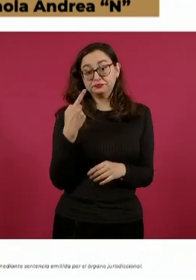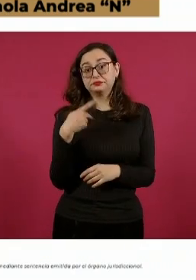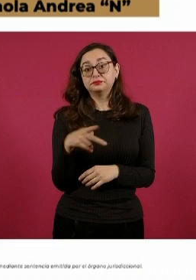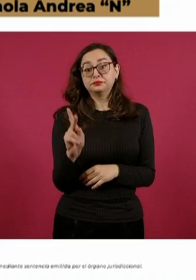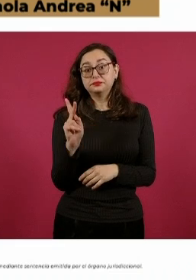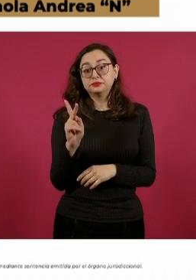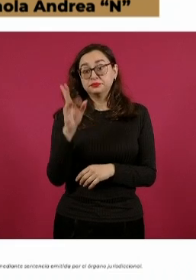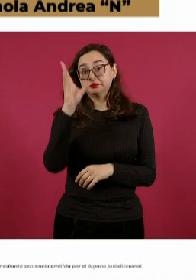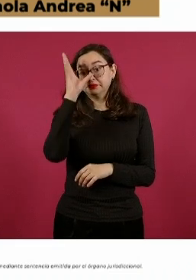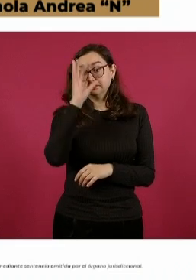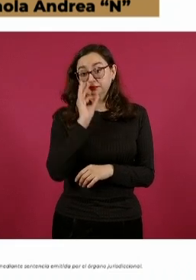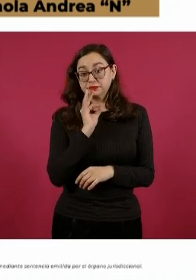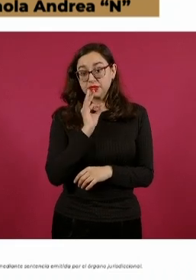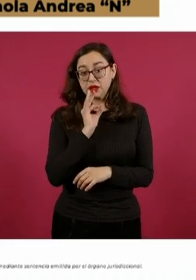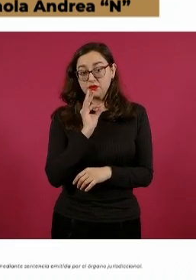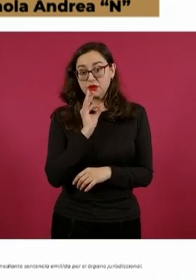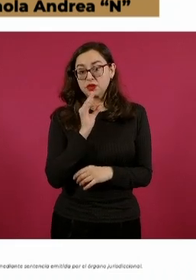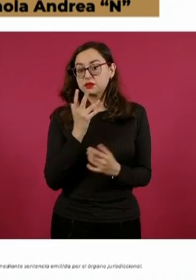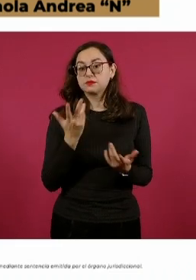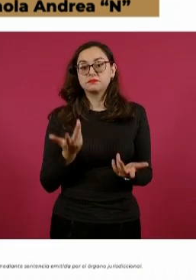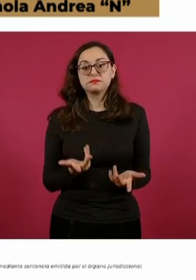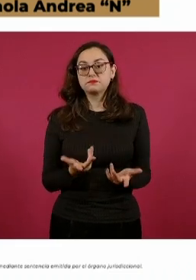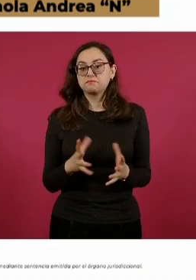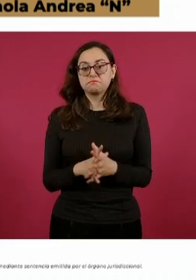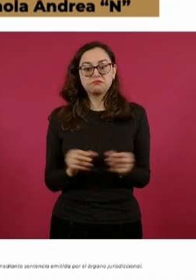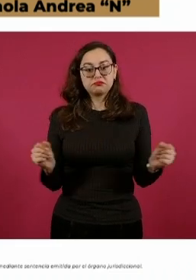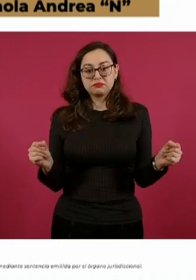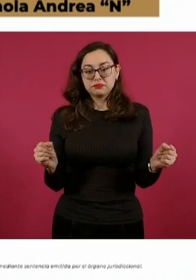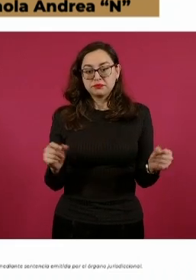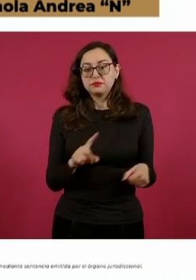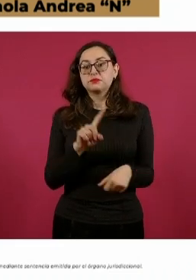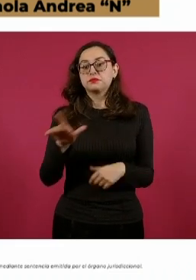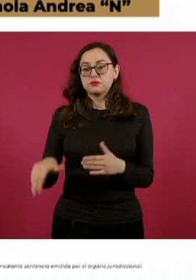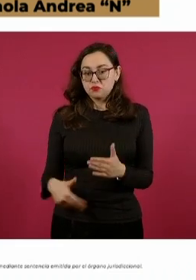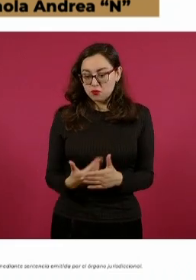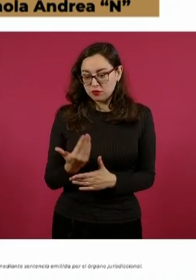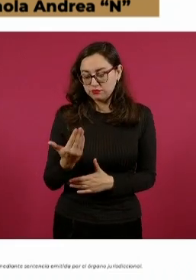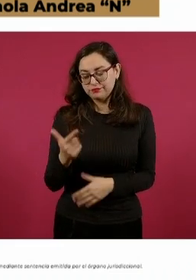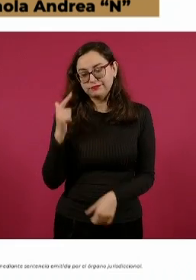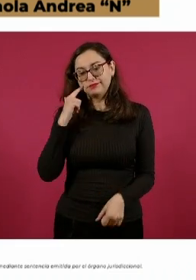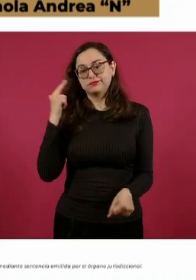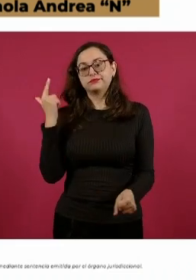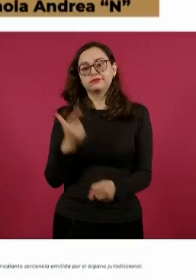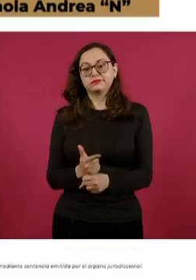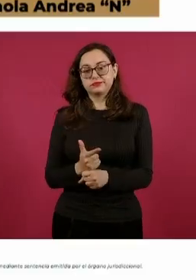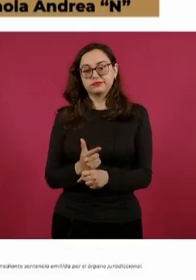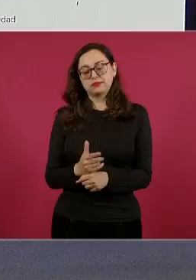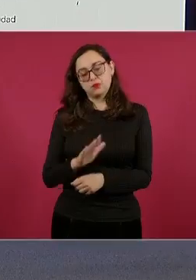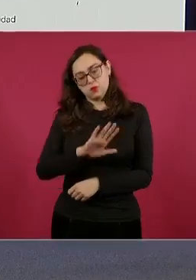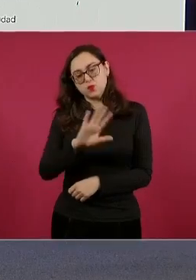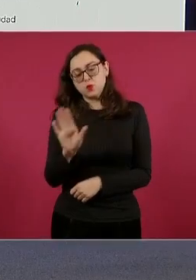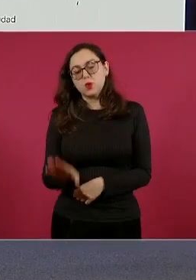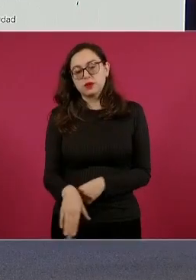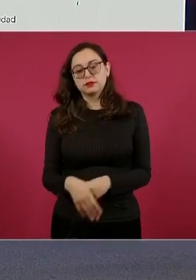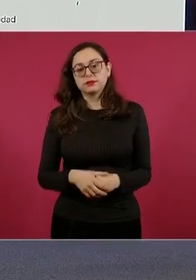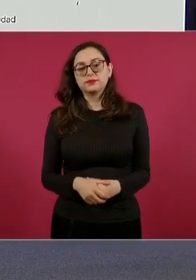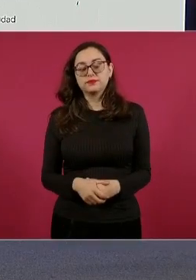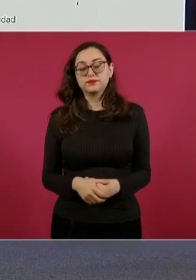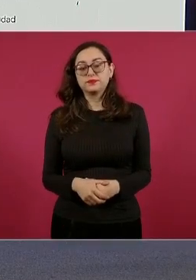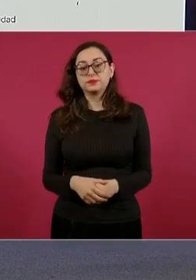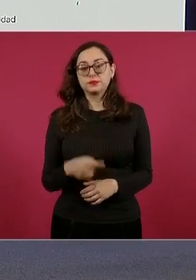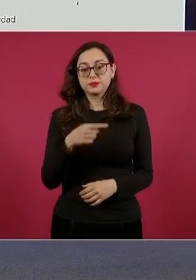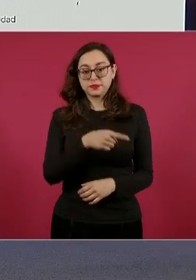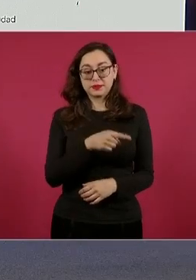Andrea, el día jueves 11 de julio, Paola Andrea fue hallada sin vida en un terreno en las afueras de Mexicali. Sergio Daniel